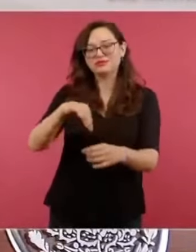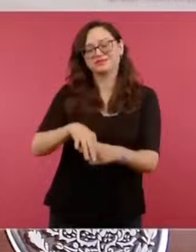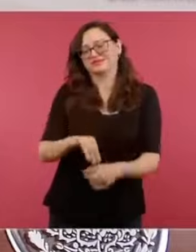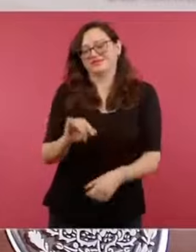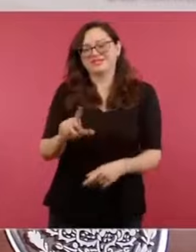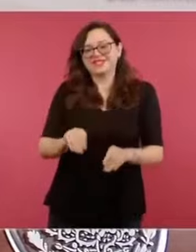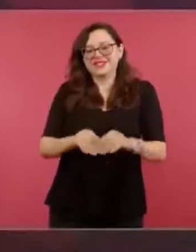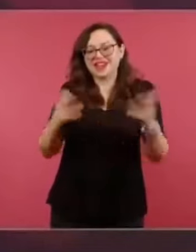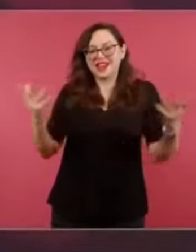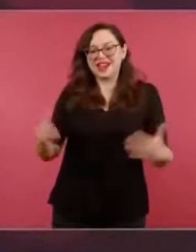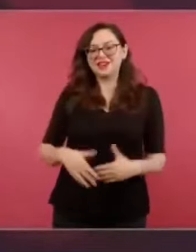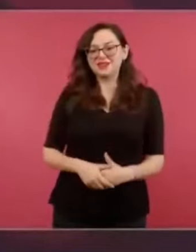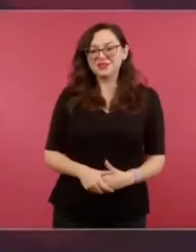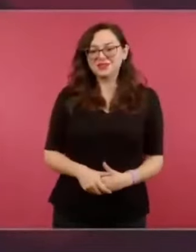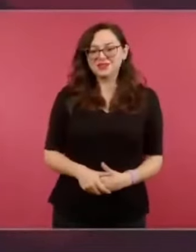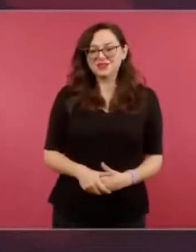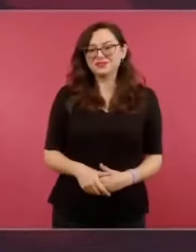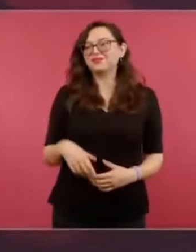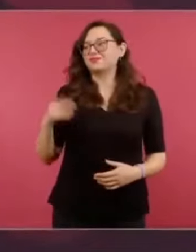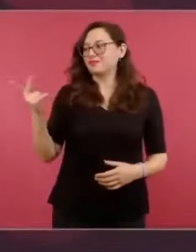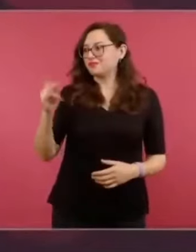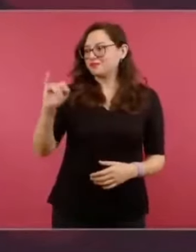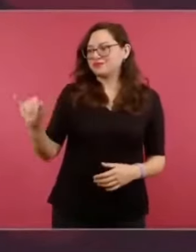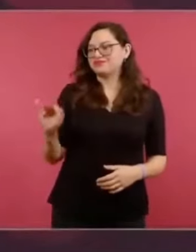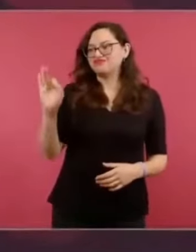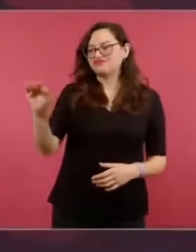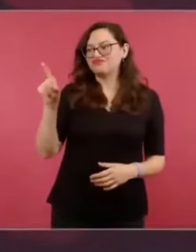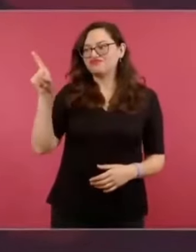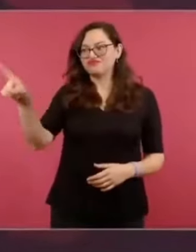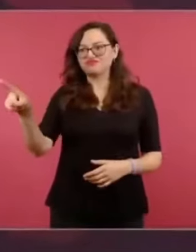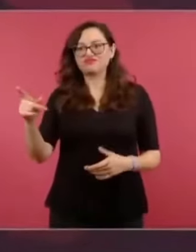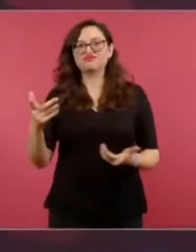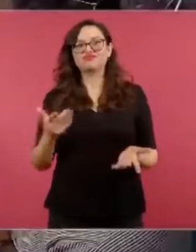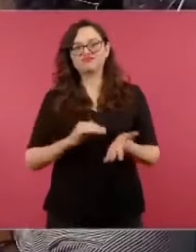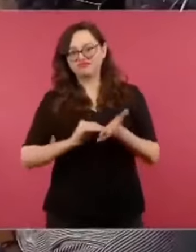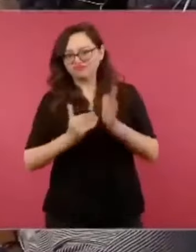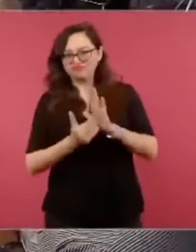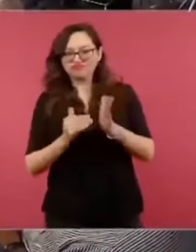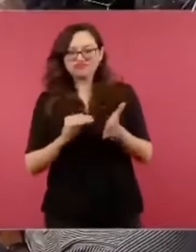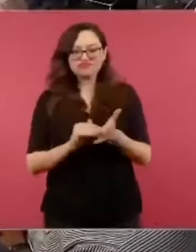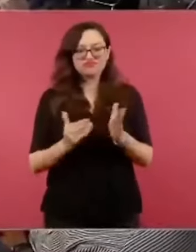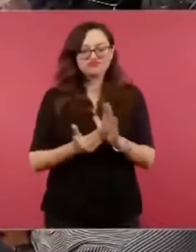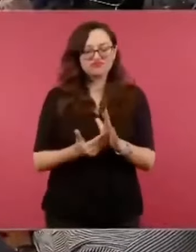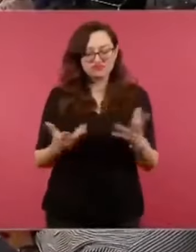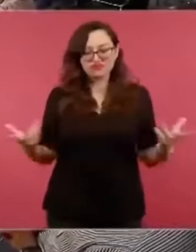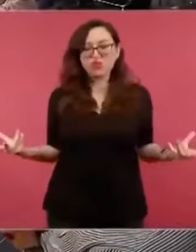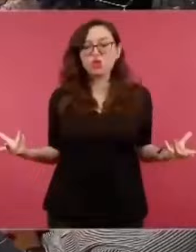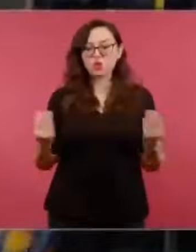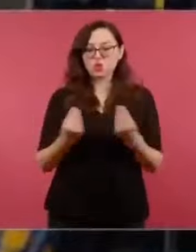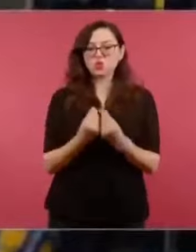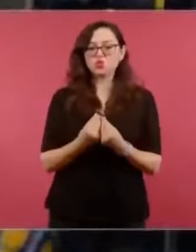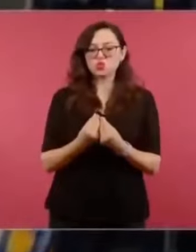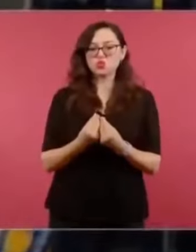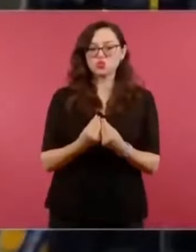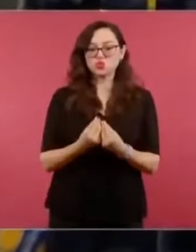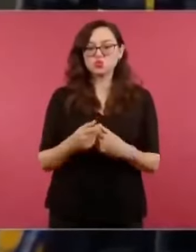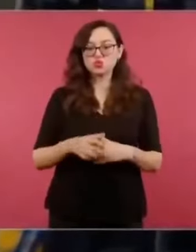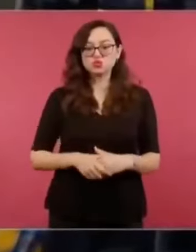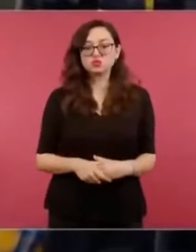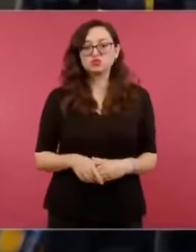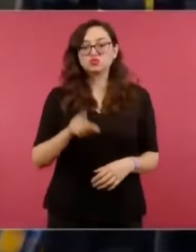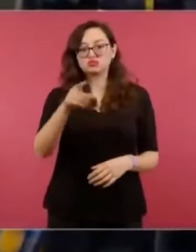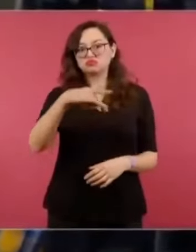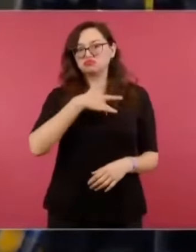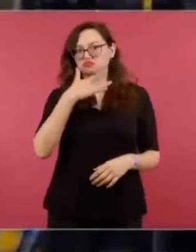o sea, el Poder Judicial está a favor del Bloque Conservador. ¿Ustedes se manifiestan en contra de que siga el proceso en